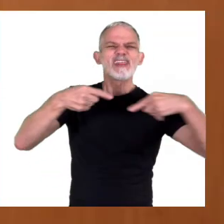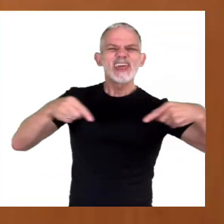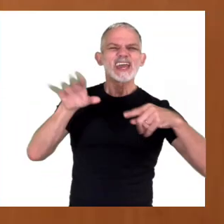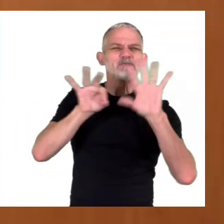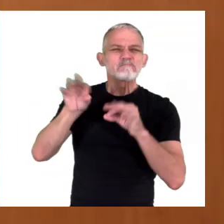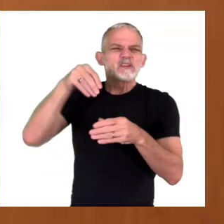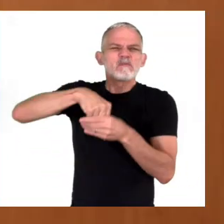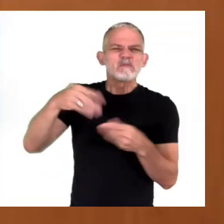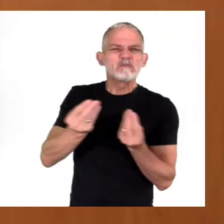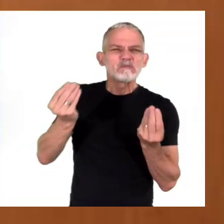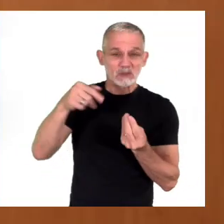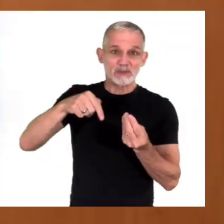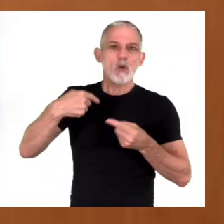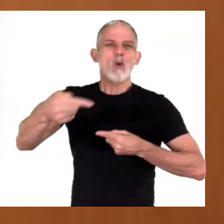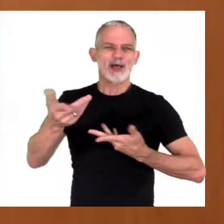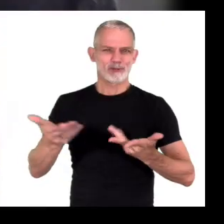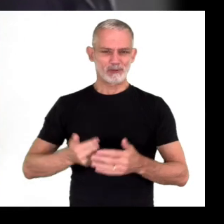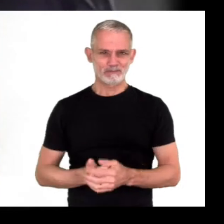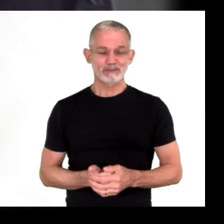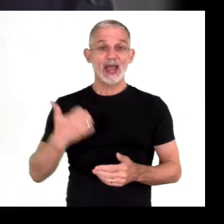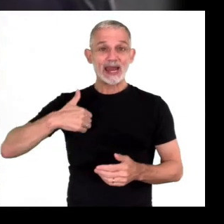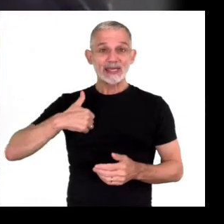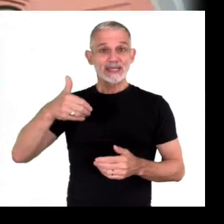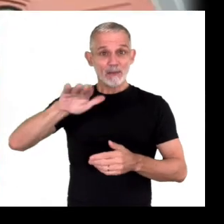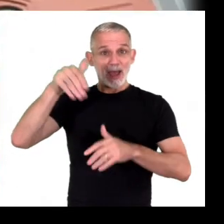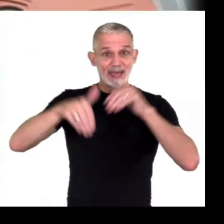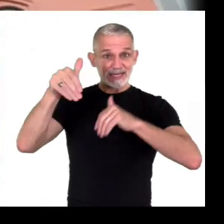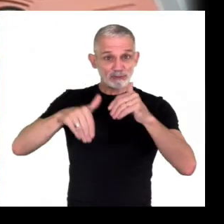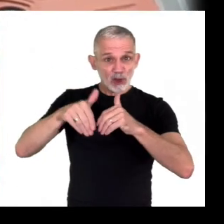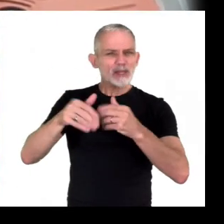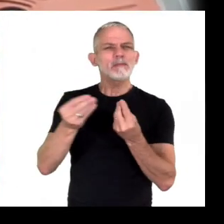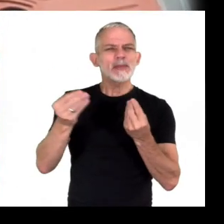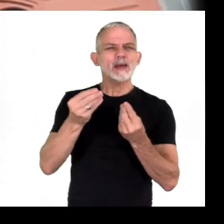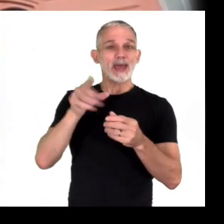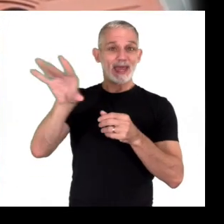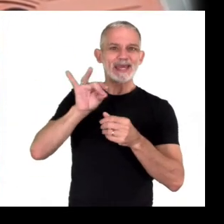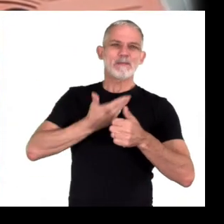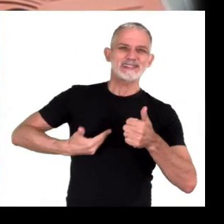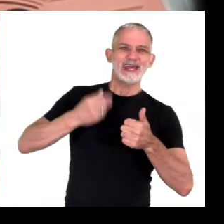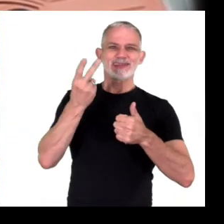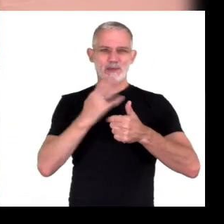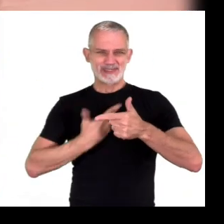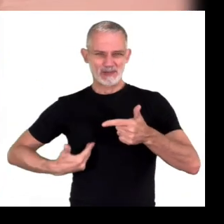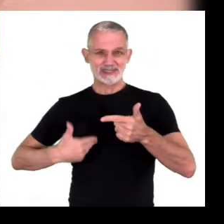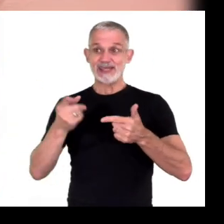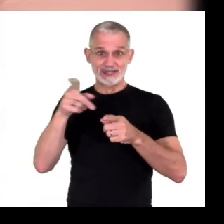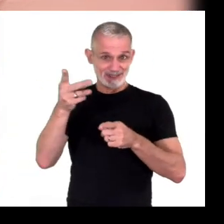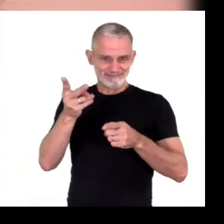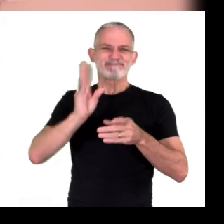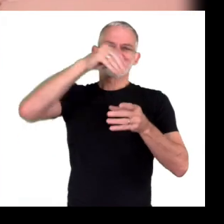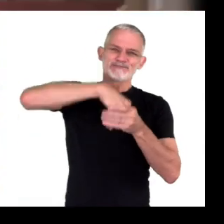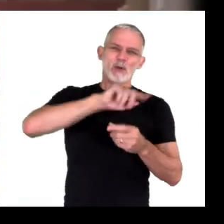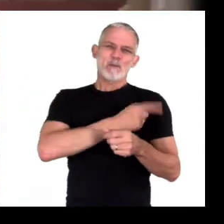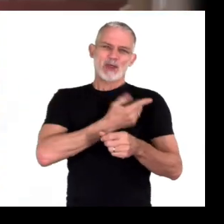entender qué es lo que votamos esta vez y cuándo. Argentina llevará a cabo elecciones para elegir su presidente y vicepresidente, quienes formarán parte